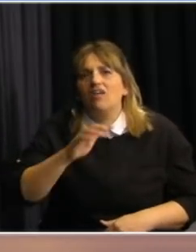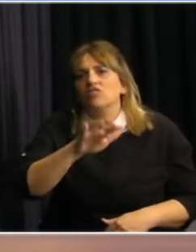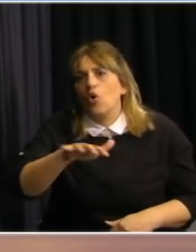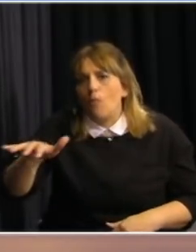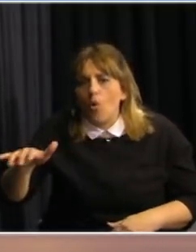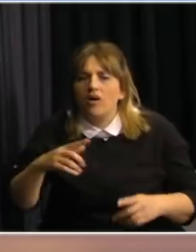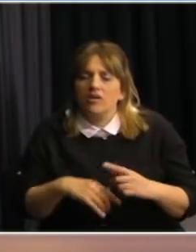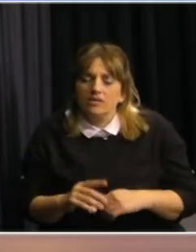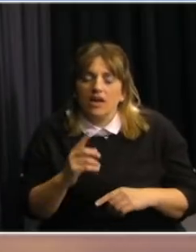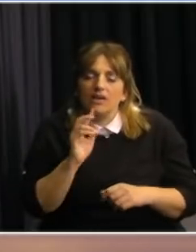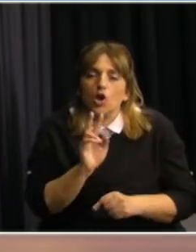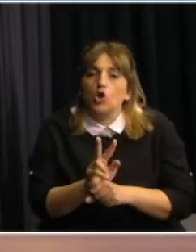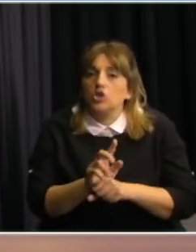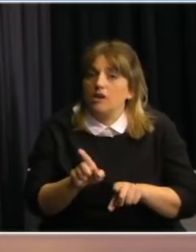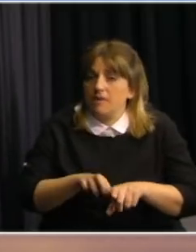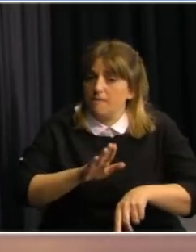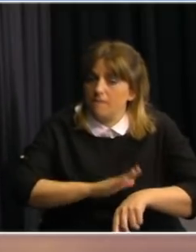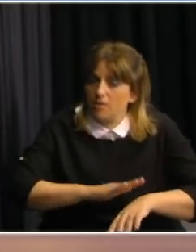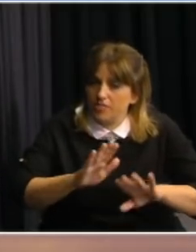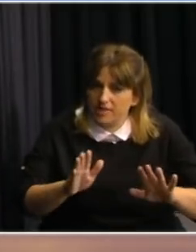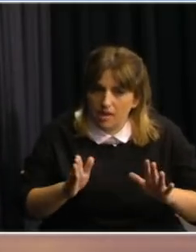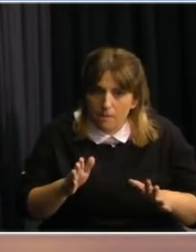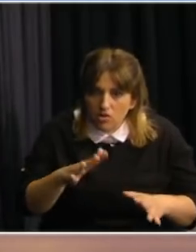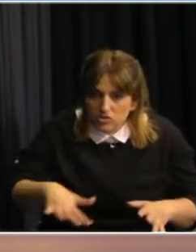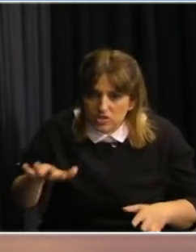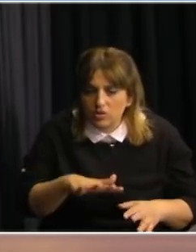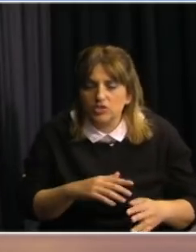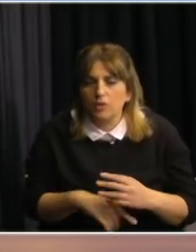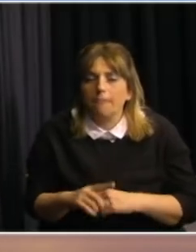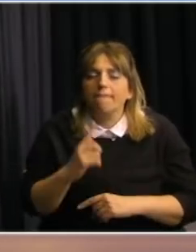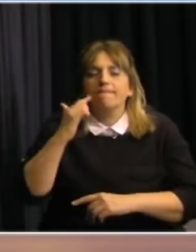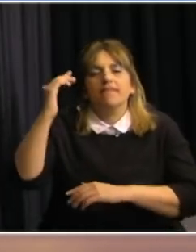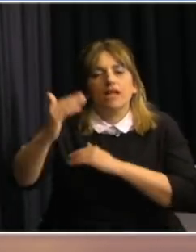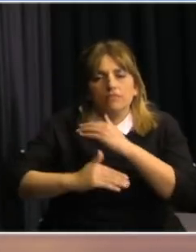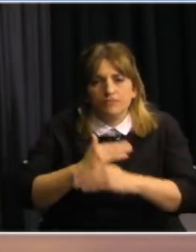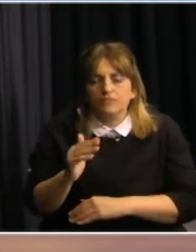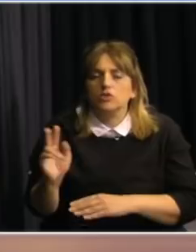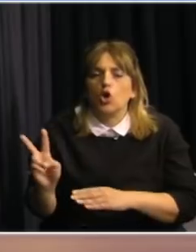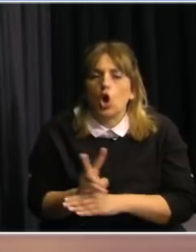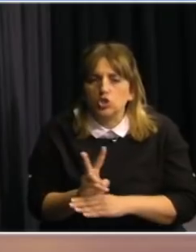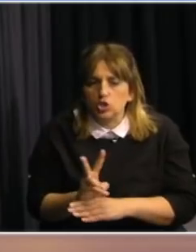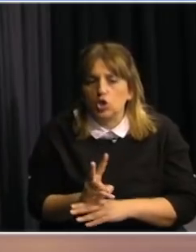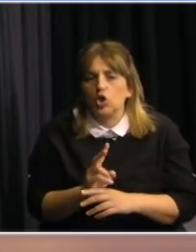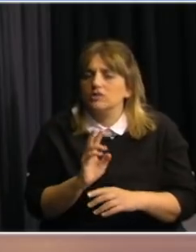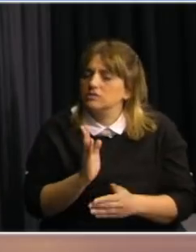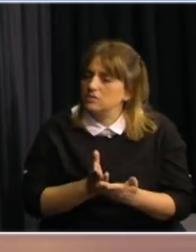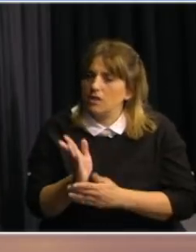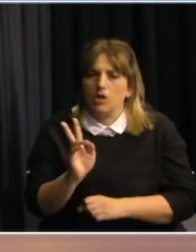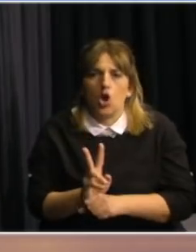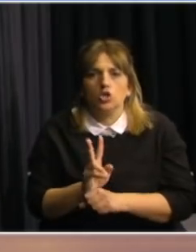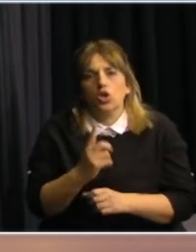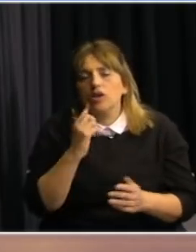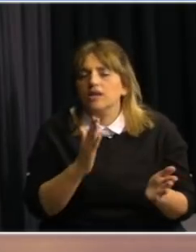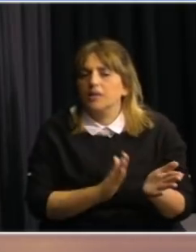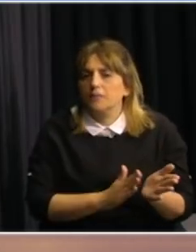monitoreo tiene que ser en tiempo real. Entonces de vuelta progresividad regulación monitoreo y base en